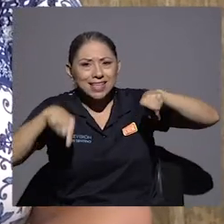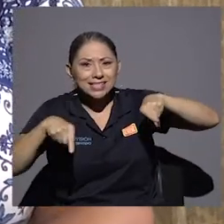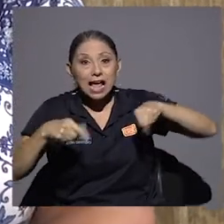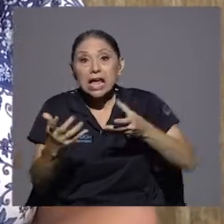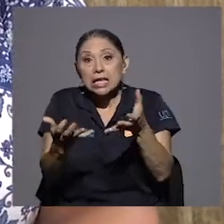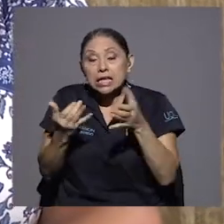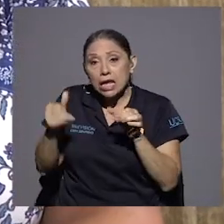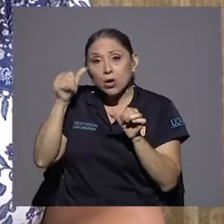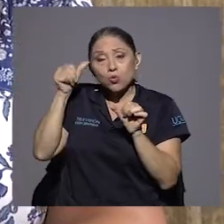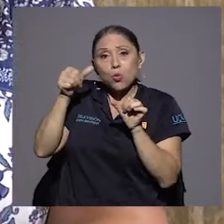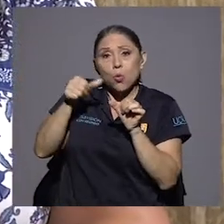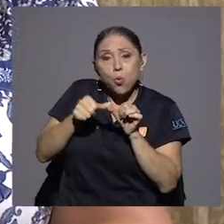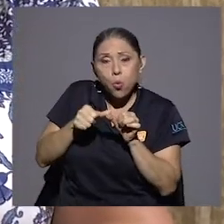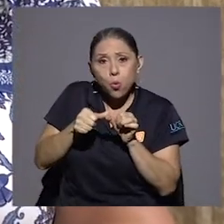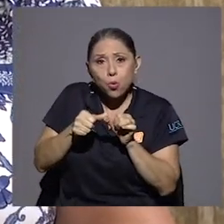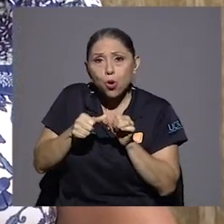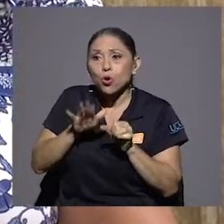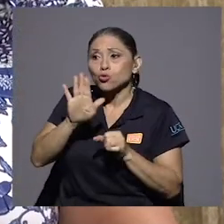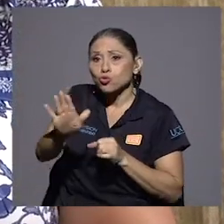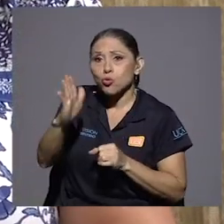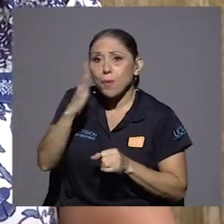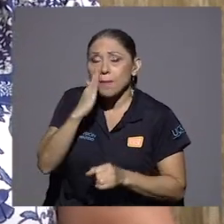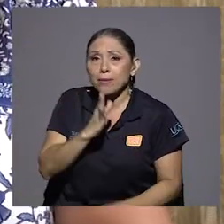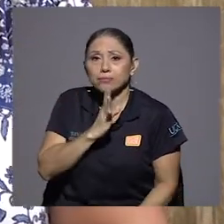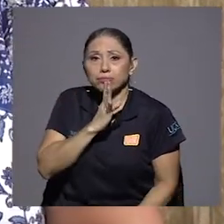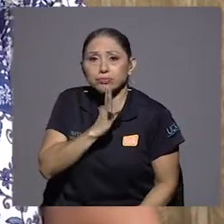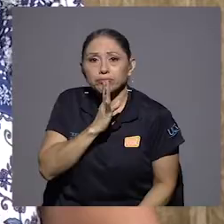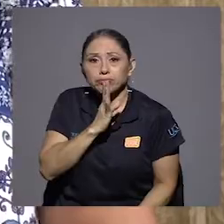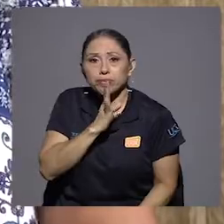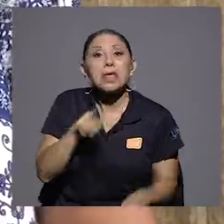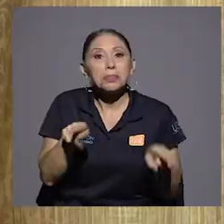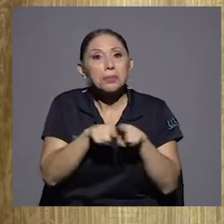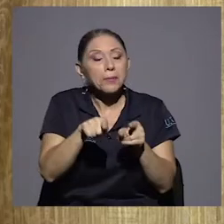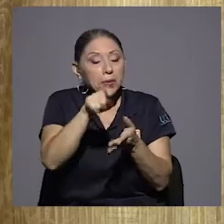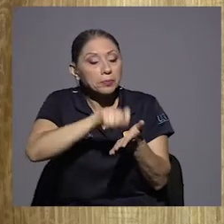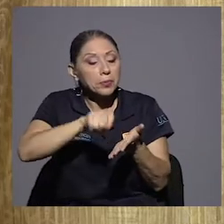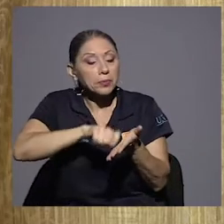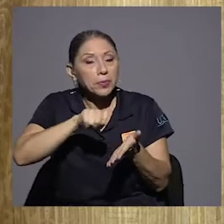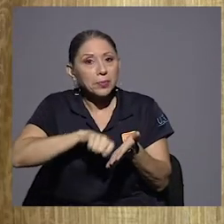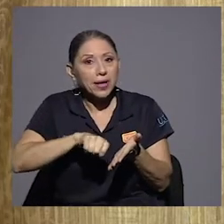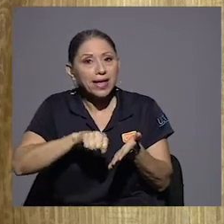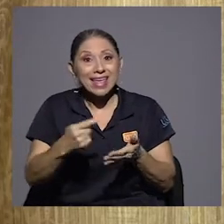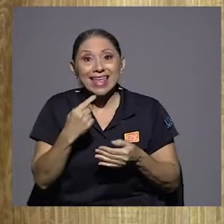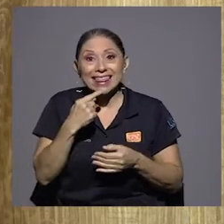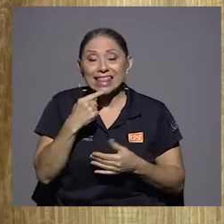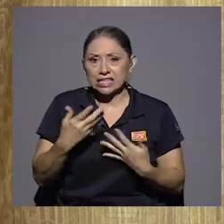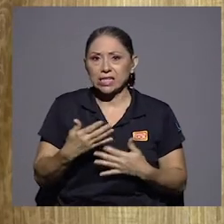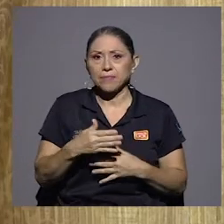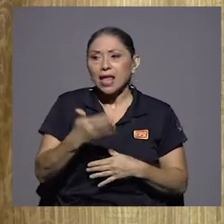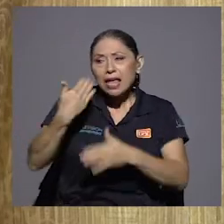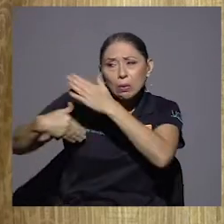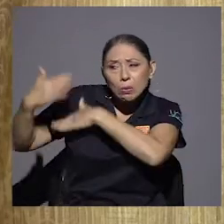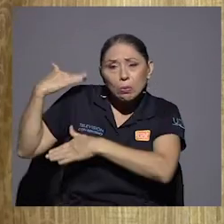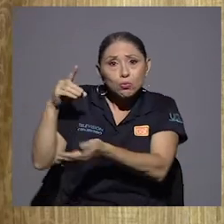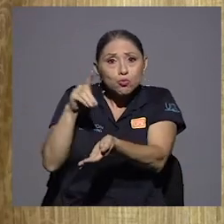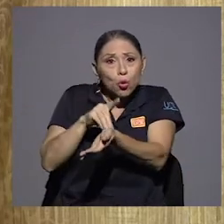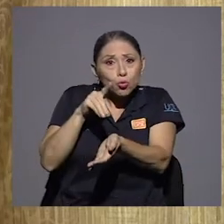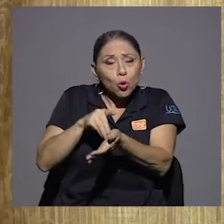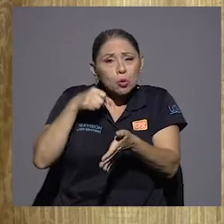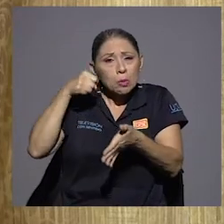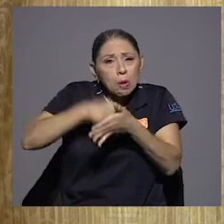hecho dice en un texto que esa condicionante de esas luchas del doctor,